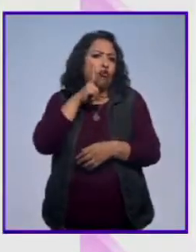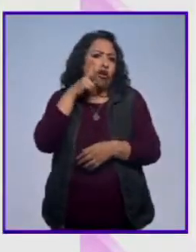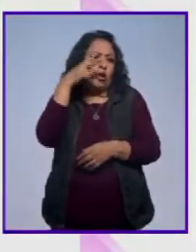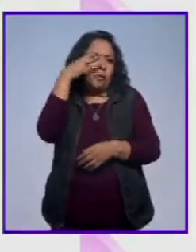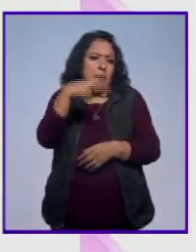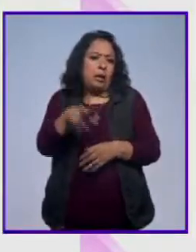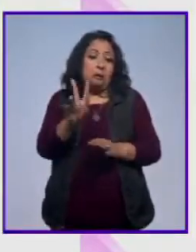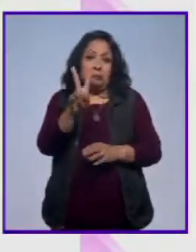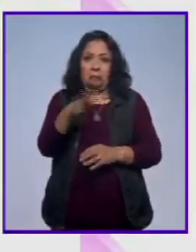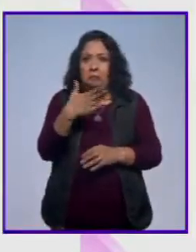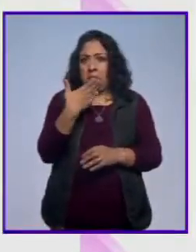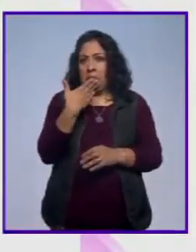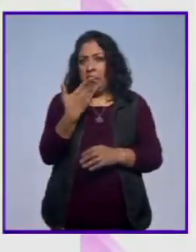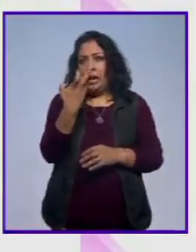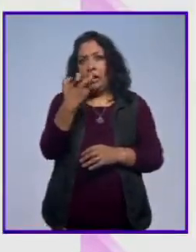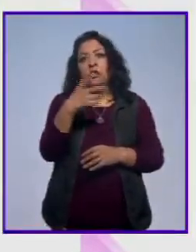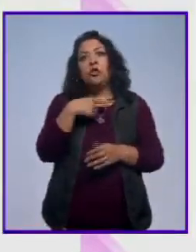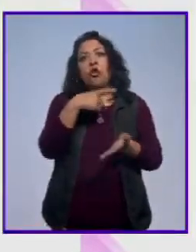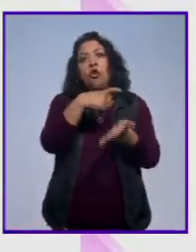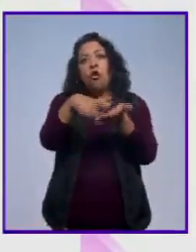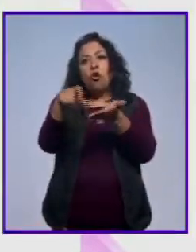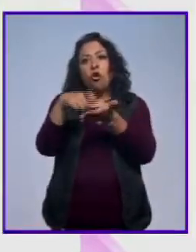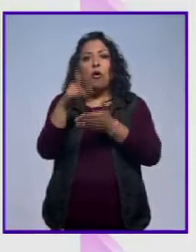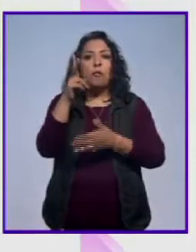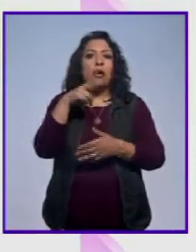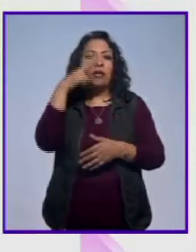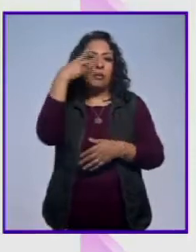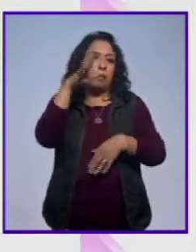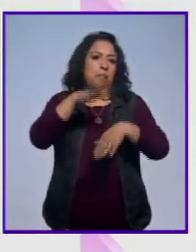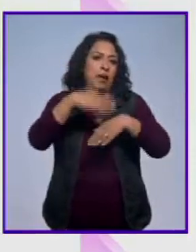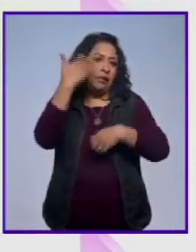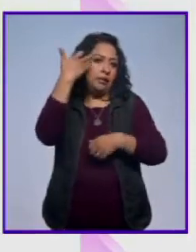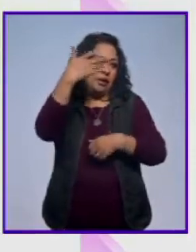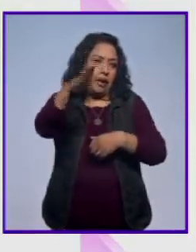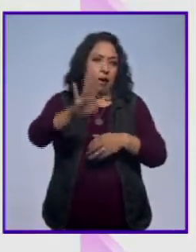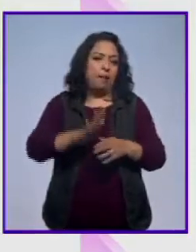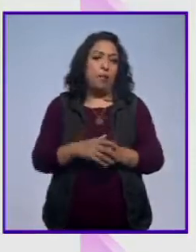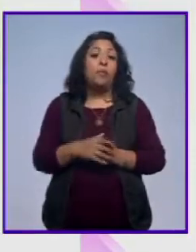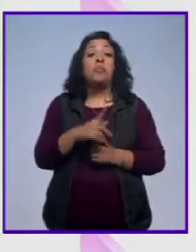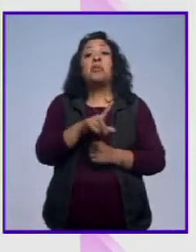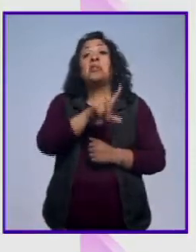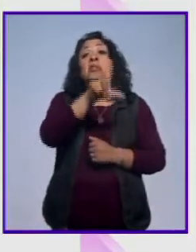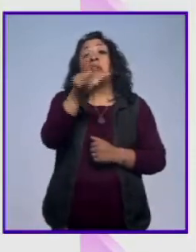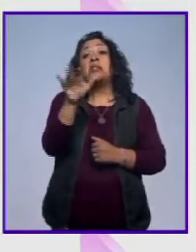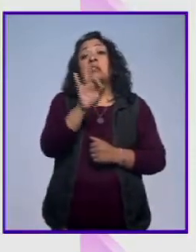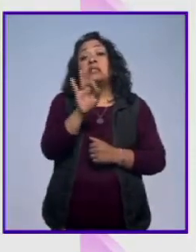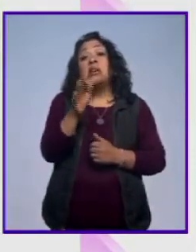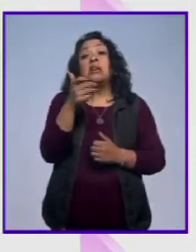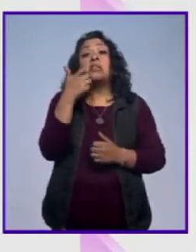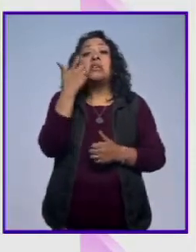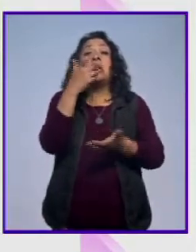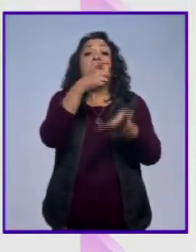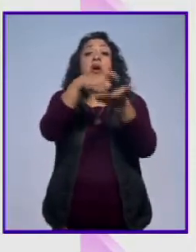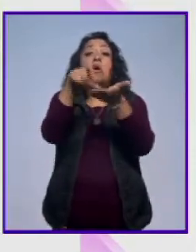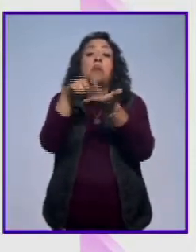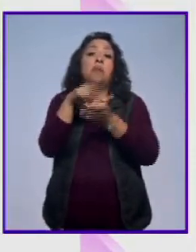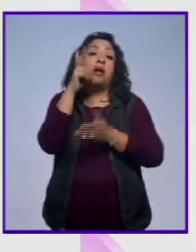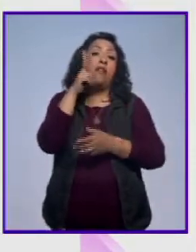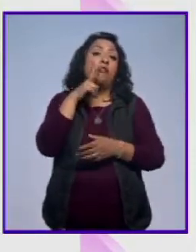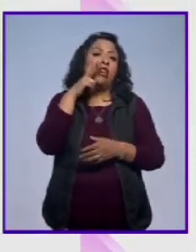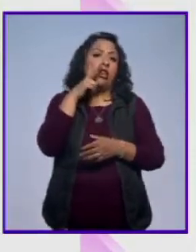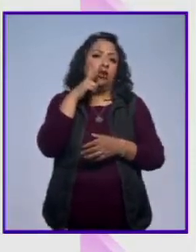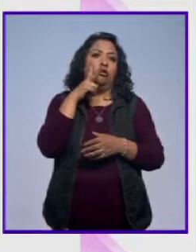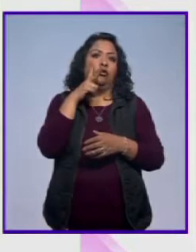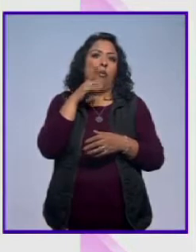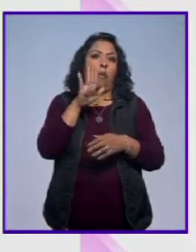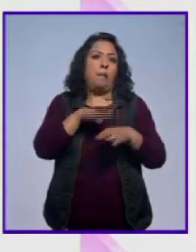cual está fabuloso porque es el que va a consumir el vino mexicano por más tiempo y que a lo mejor después se animará a comprar los vinos de alta